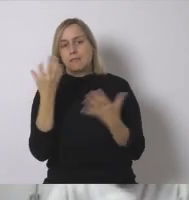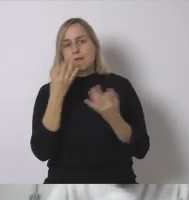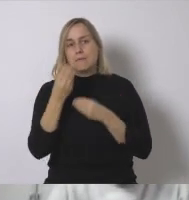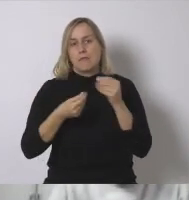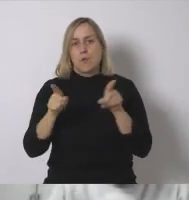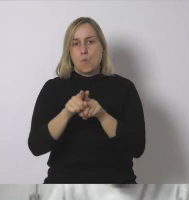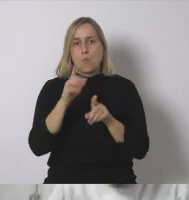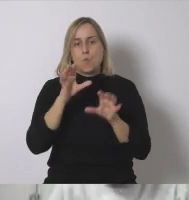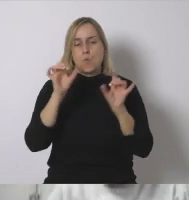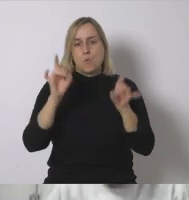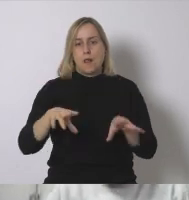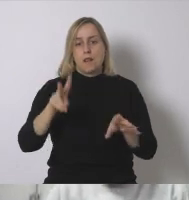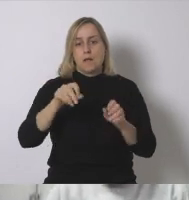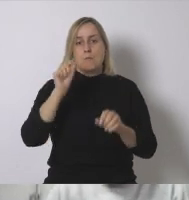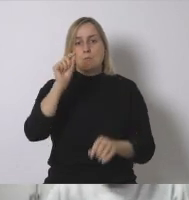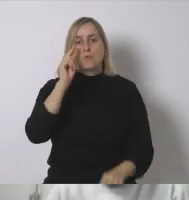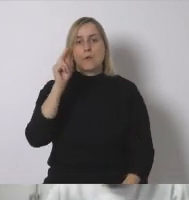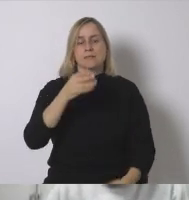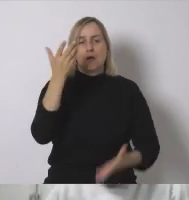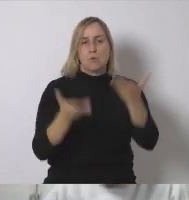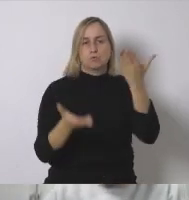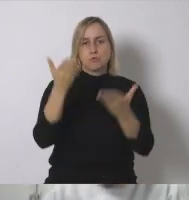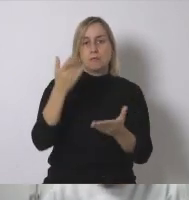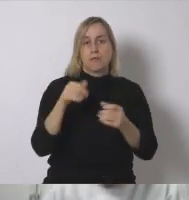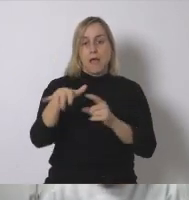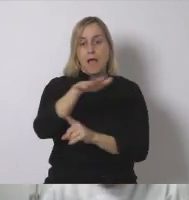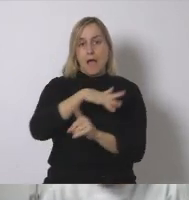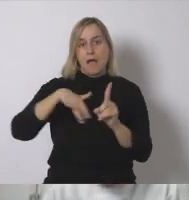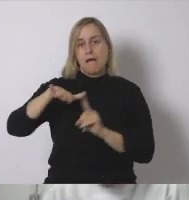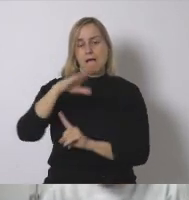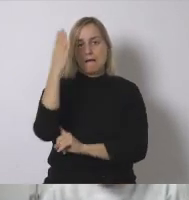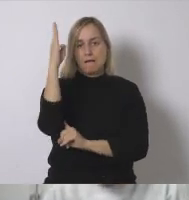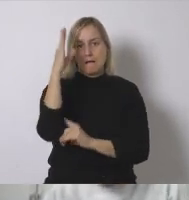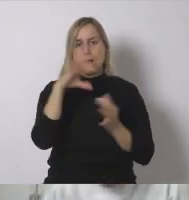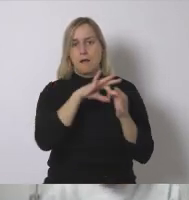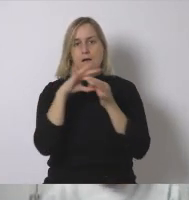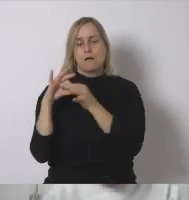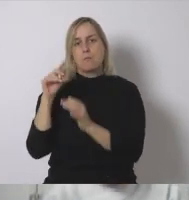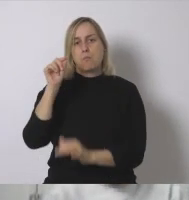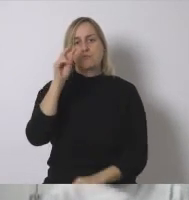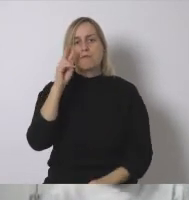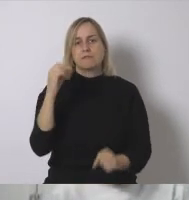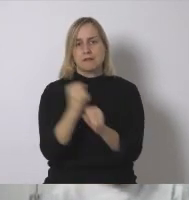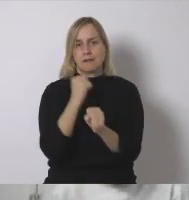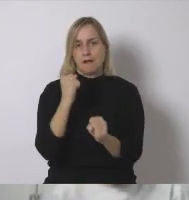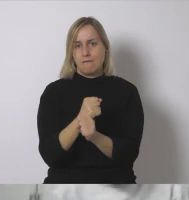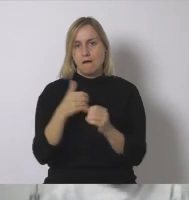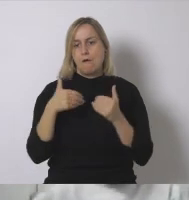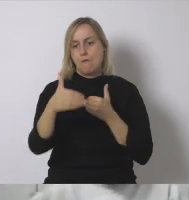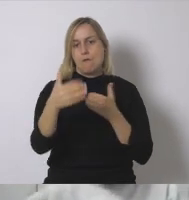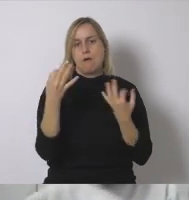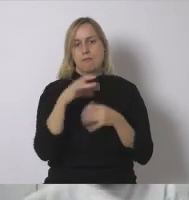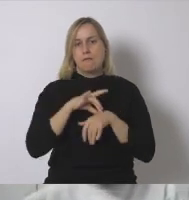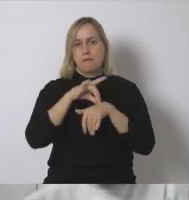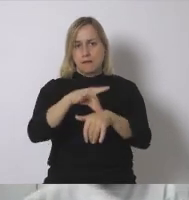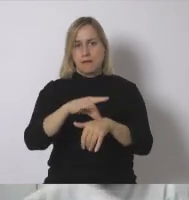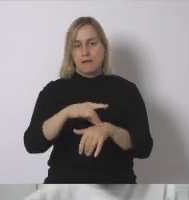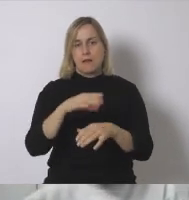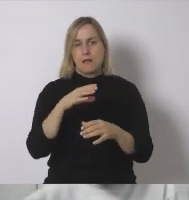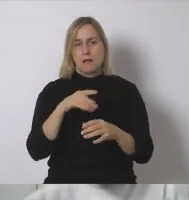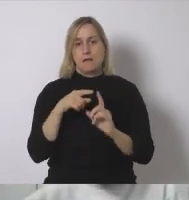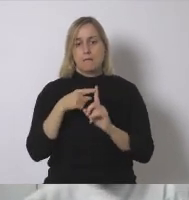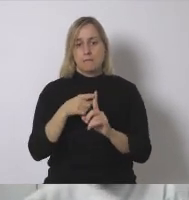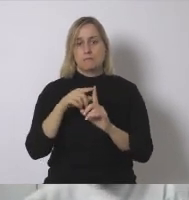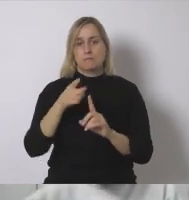importante que tenemos ante nosotros y como dice Louras debemos hacerlo desde la justicia ambiental y climática